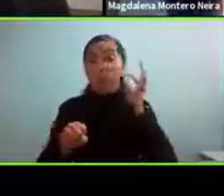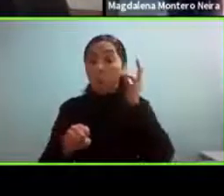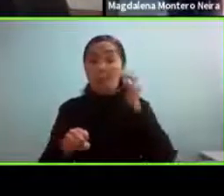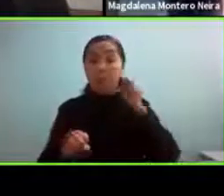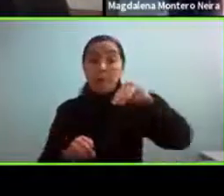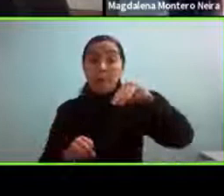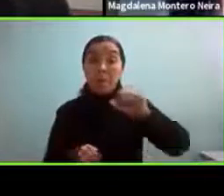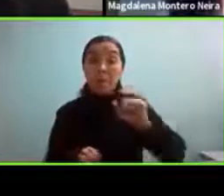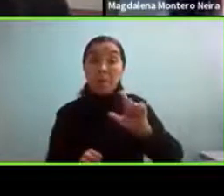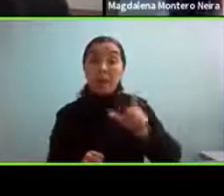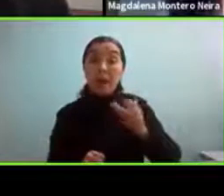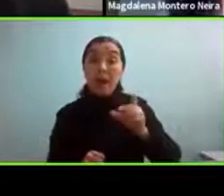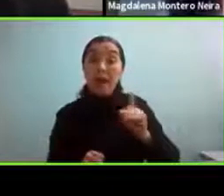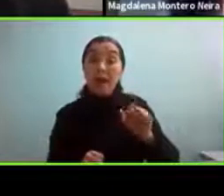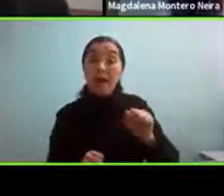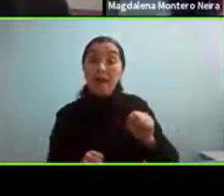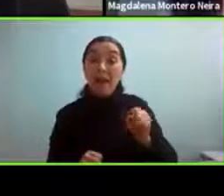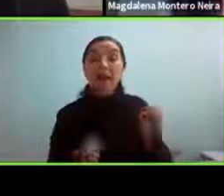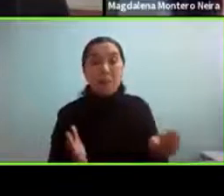sumar mucho